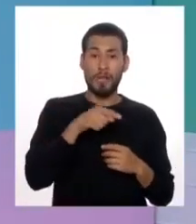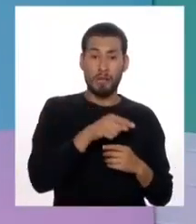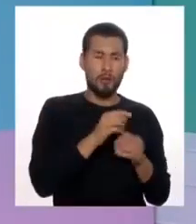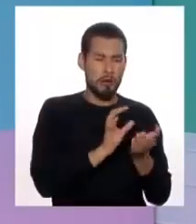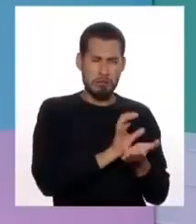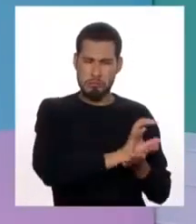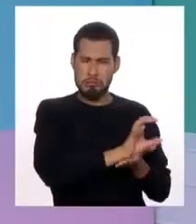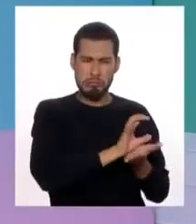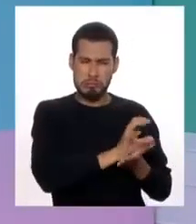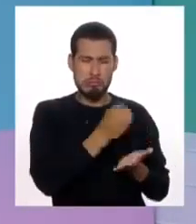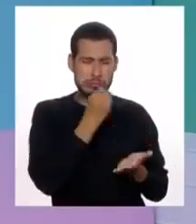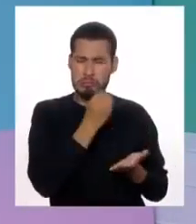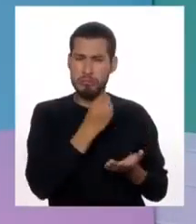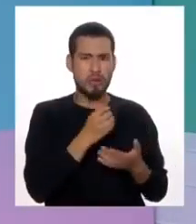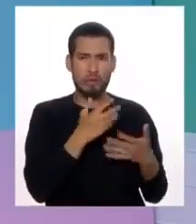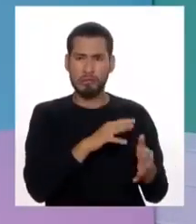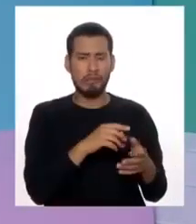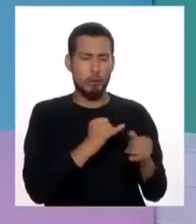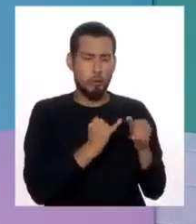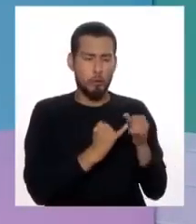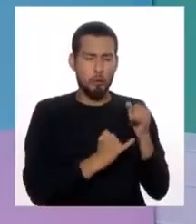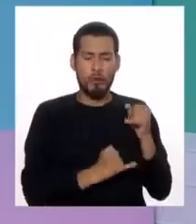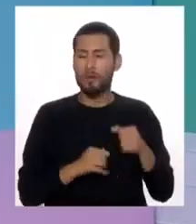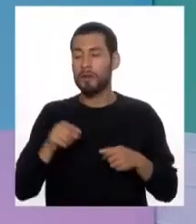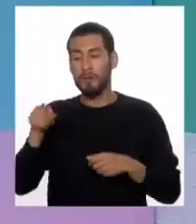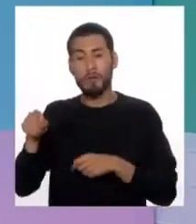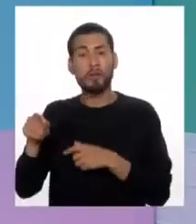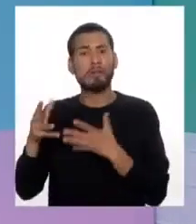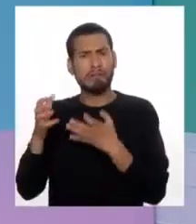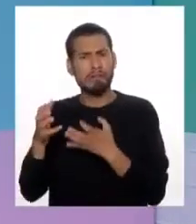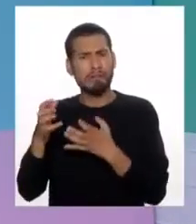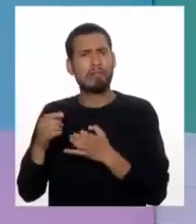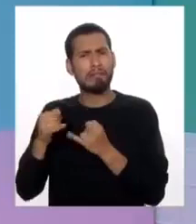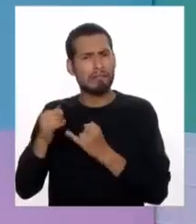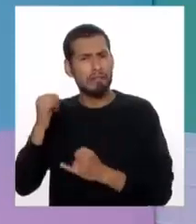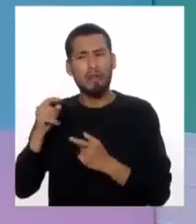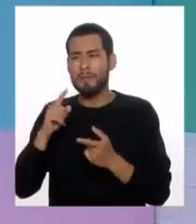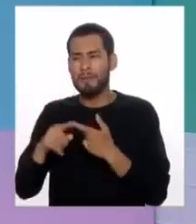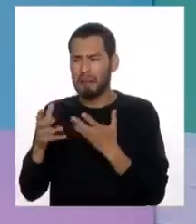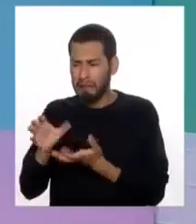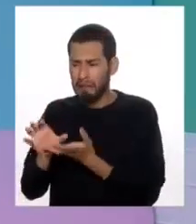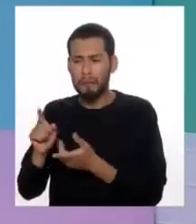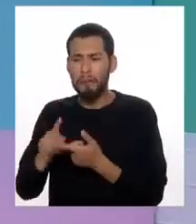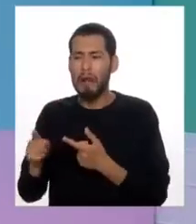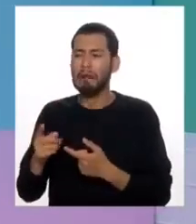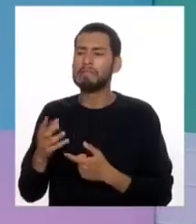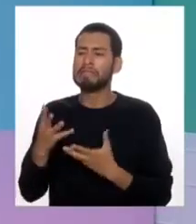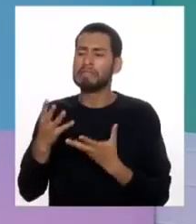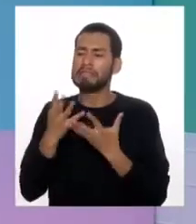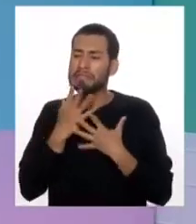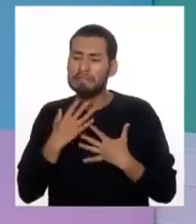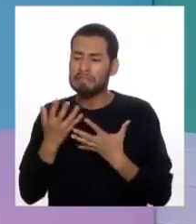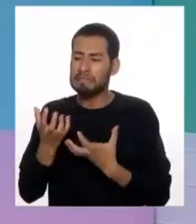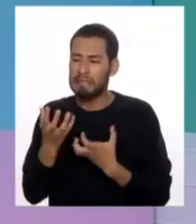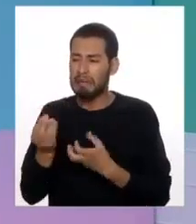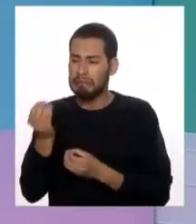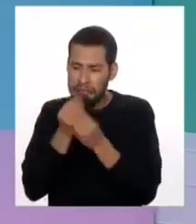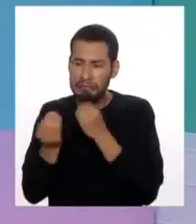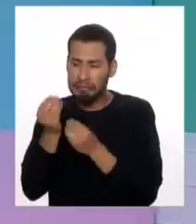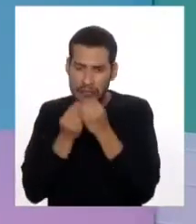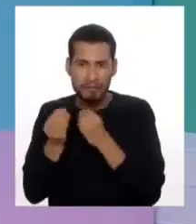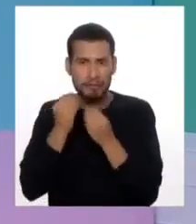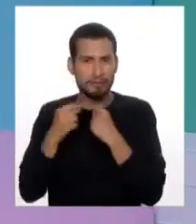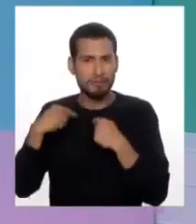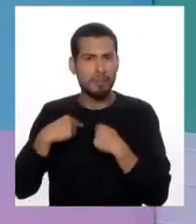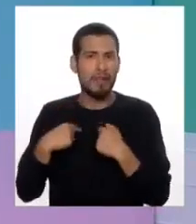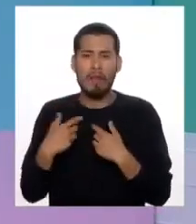deseo de restringirla, pero vienen estos episodios incontrolables de atracones que la paciente o el